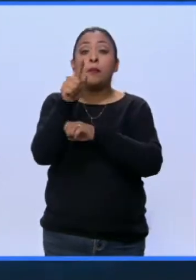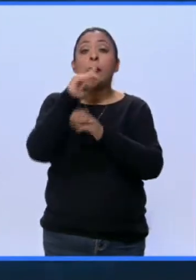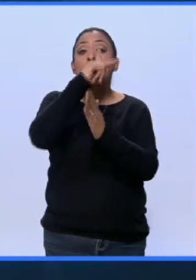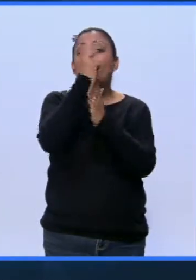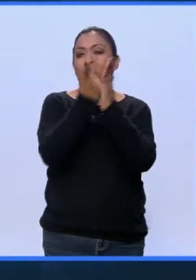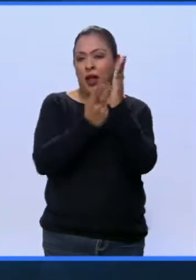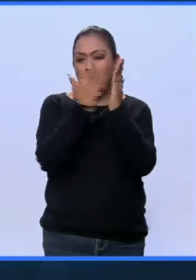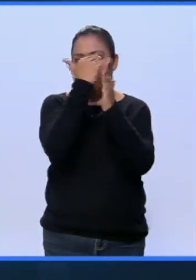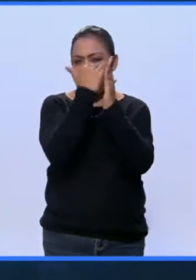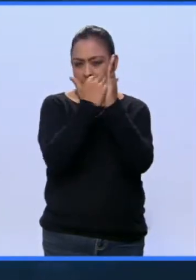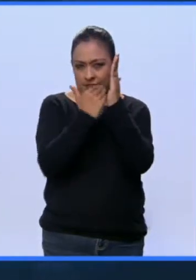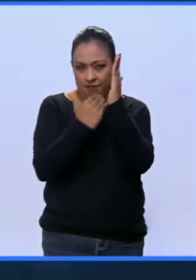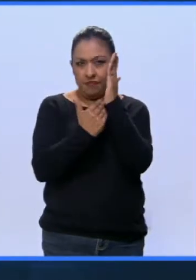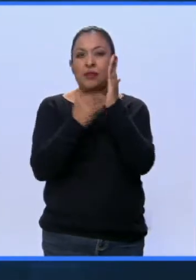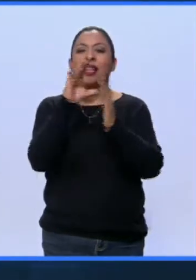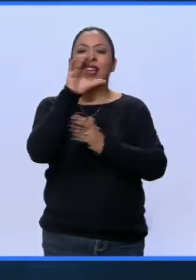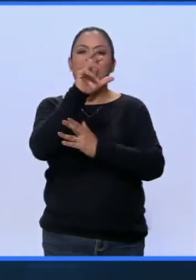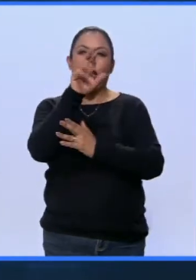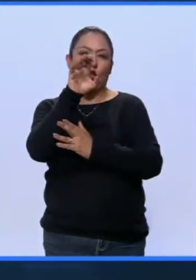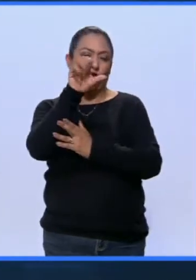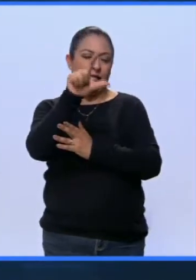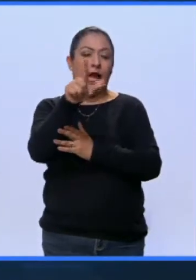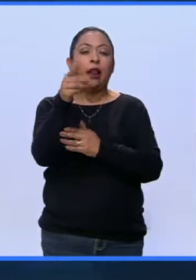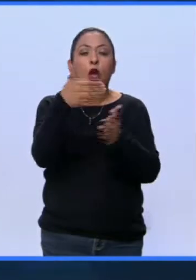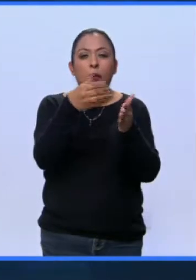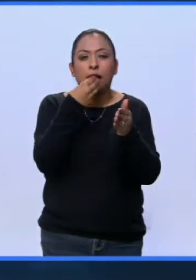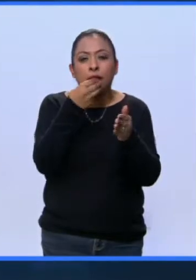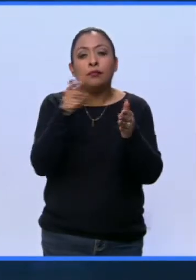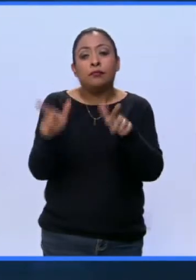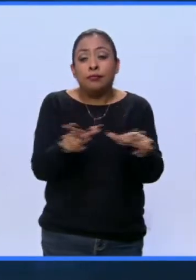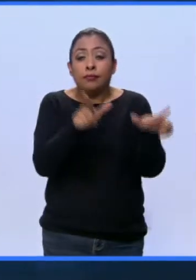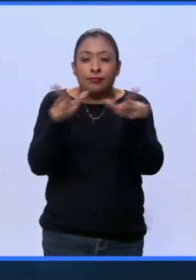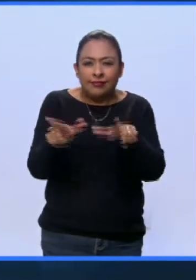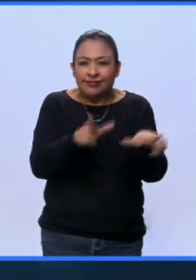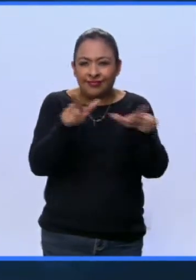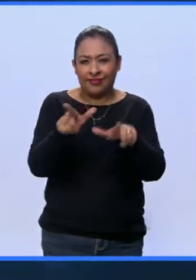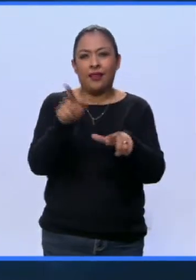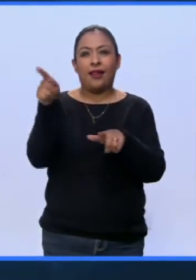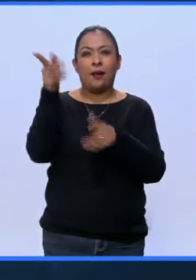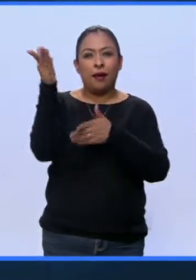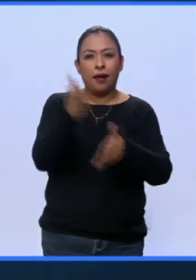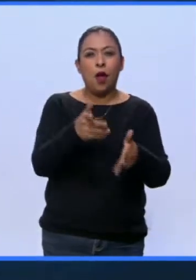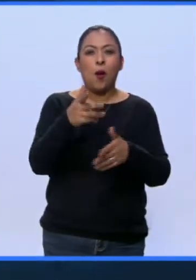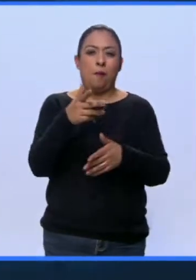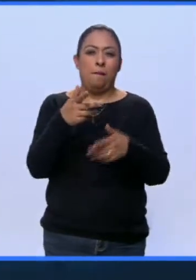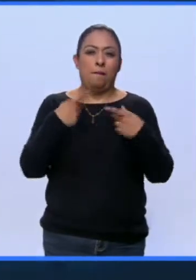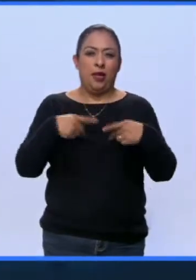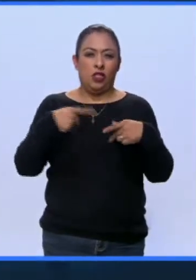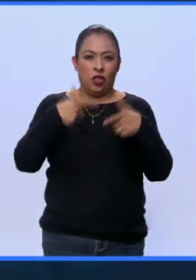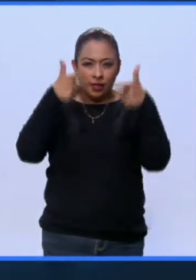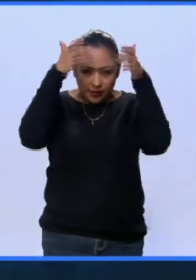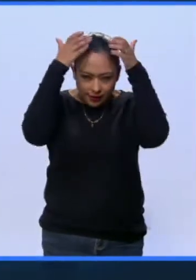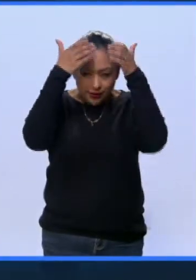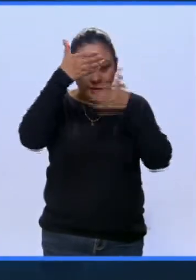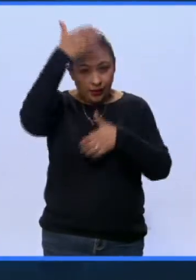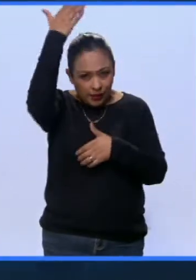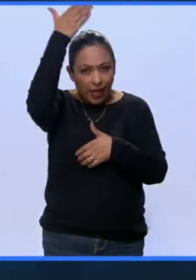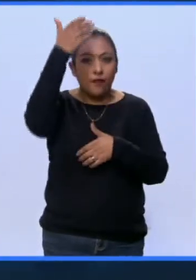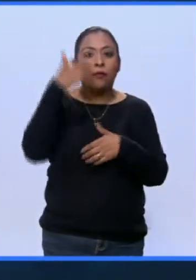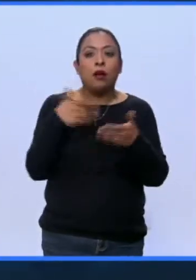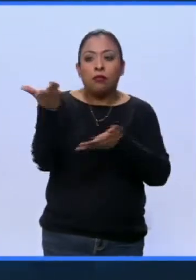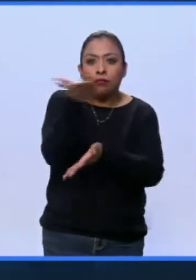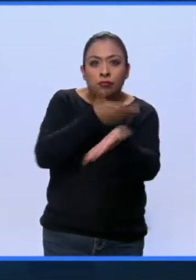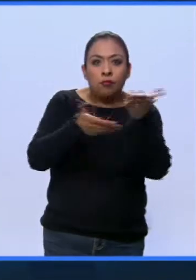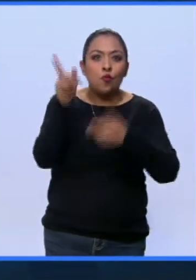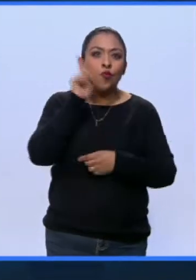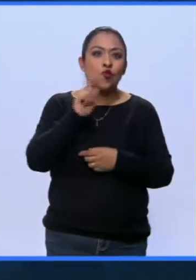gastronómico que vienen chefs también de diferentes partes de Estados Unidos y de México a interactuar con las cocineras.